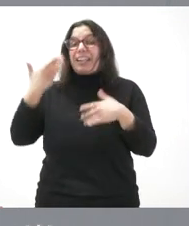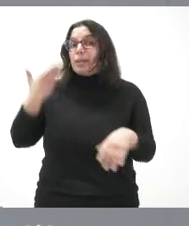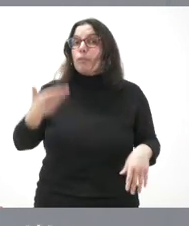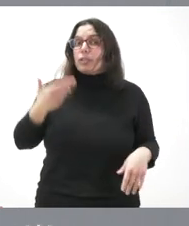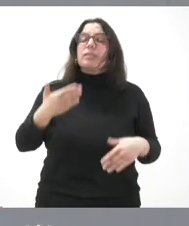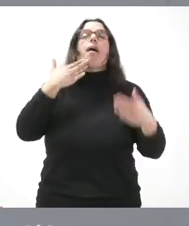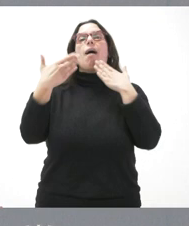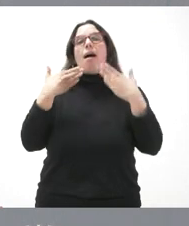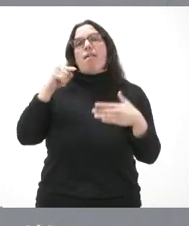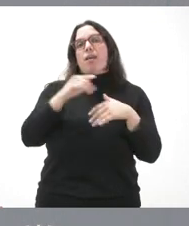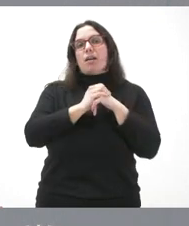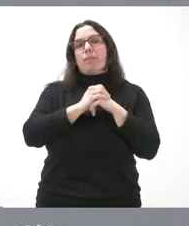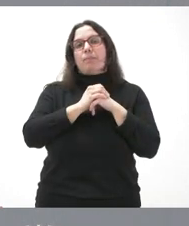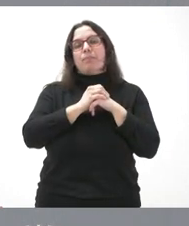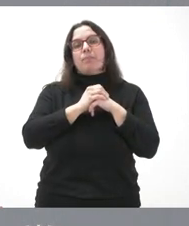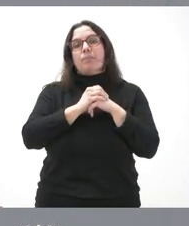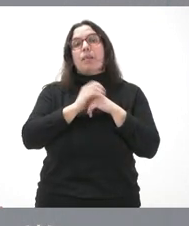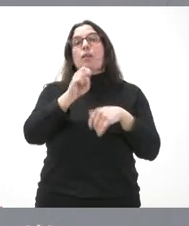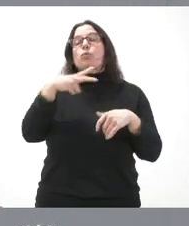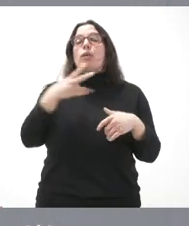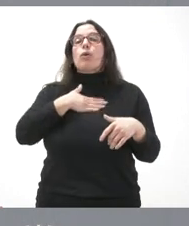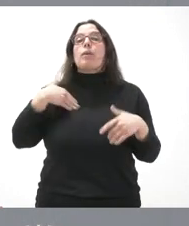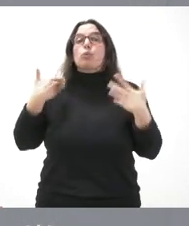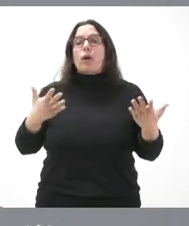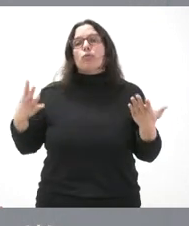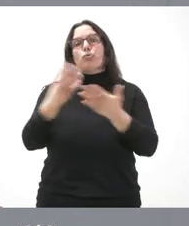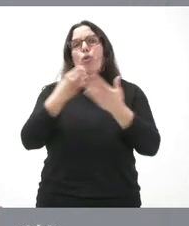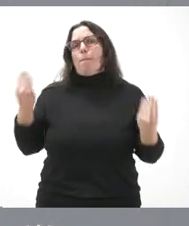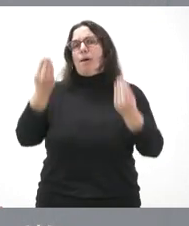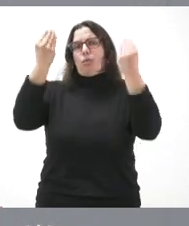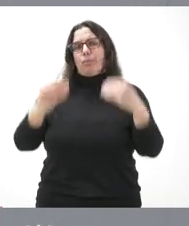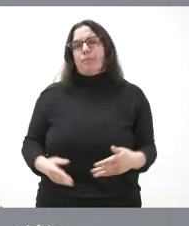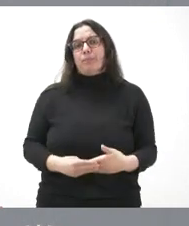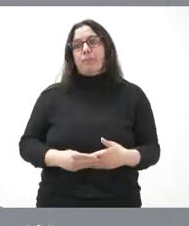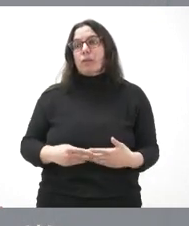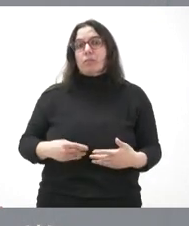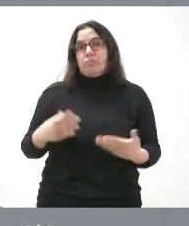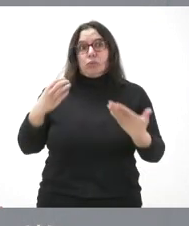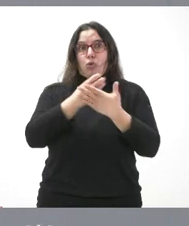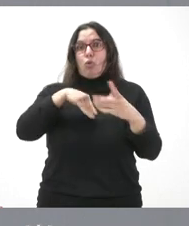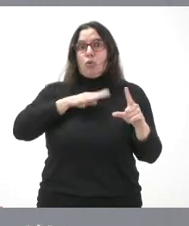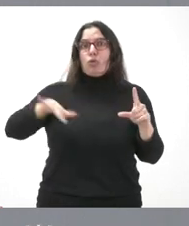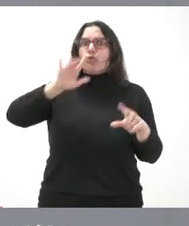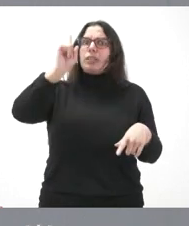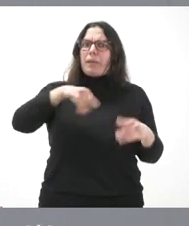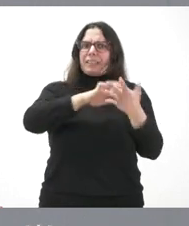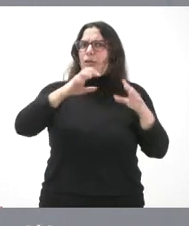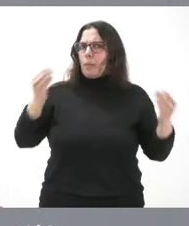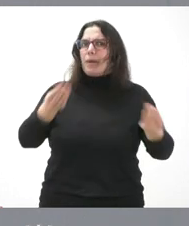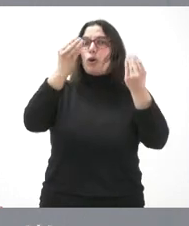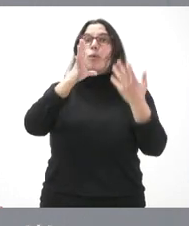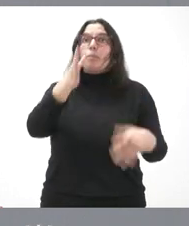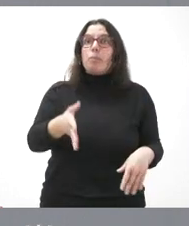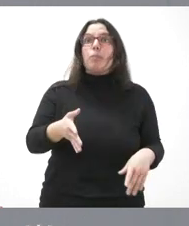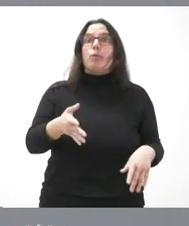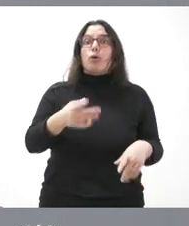¿Qué queremos que sea el resultado de todos estos? Que todos mejoren y que todos mejoremos. También Castilla y León va a mejorar. ¿Por qué? Porque tenemos